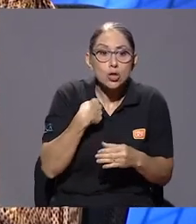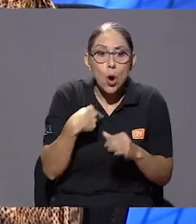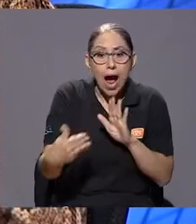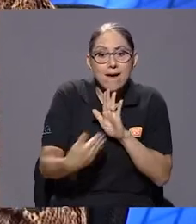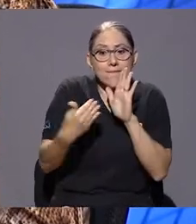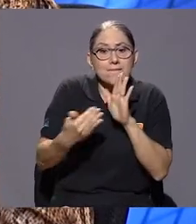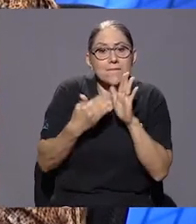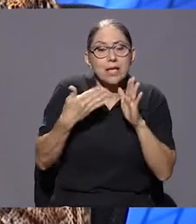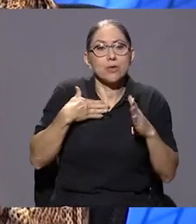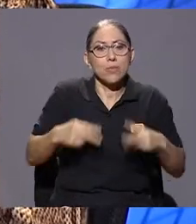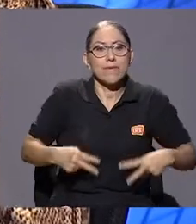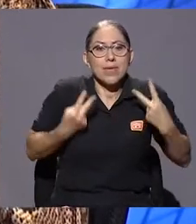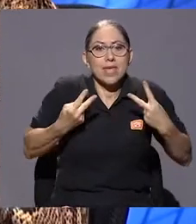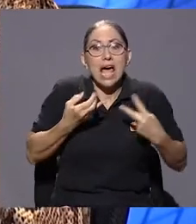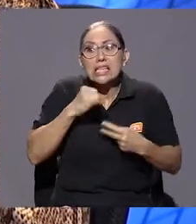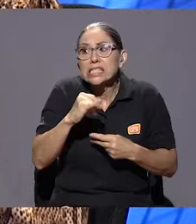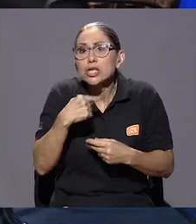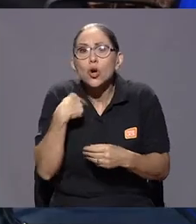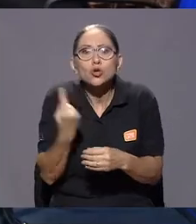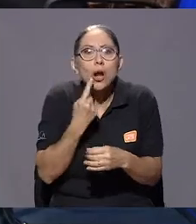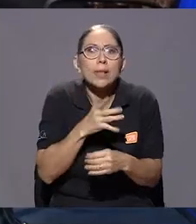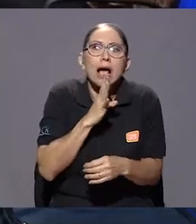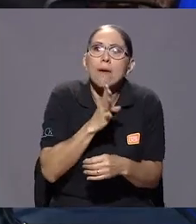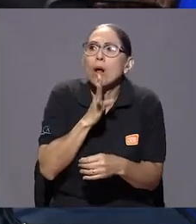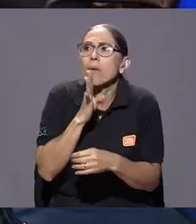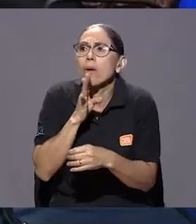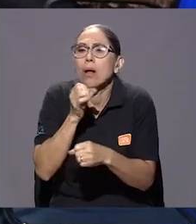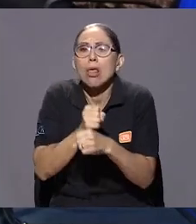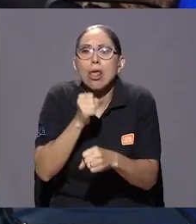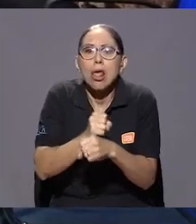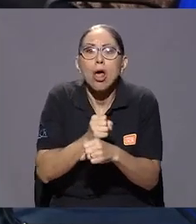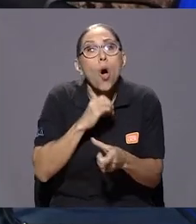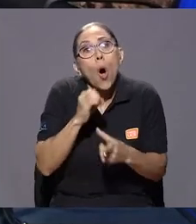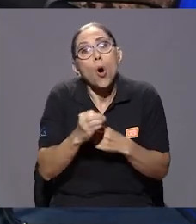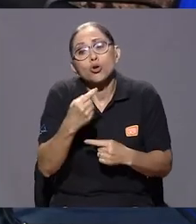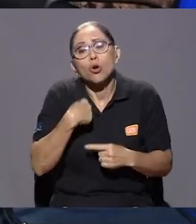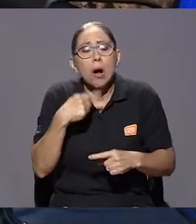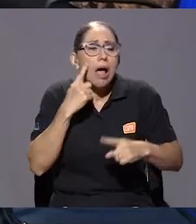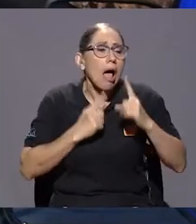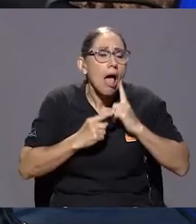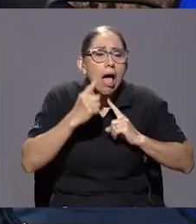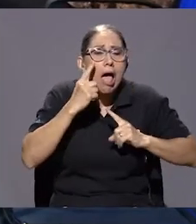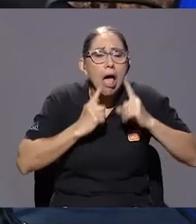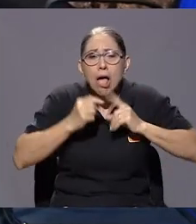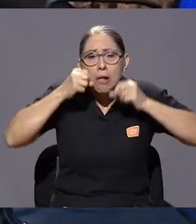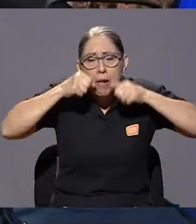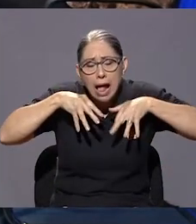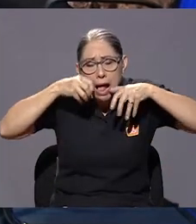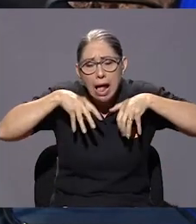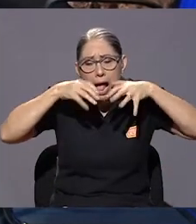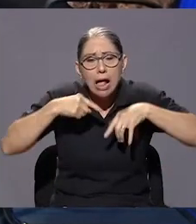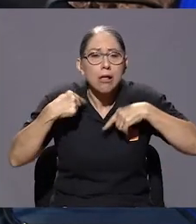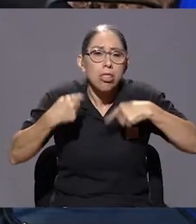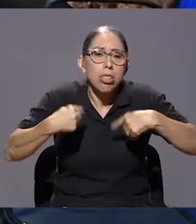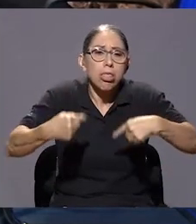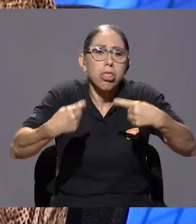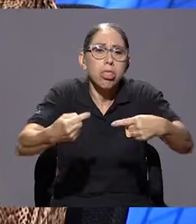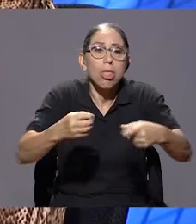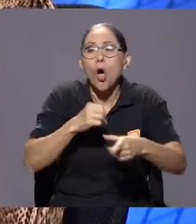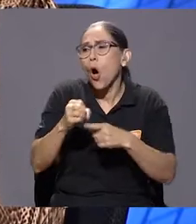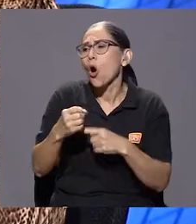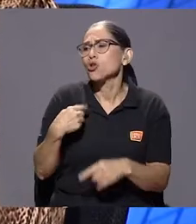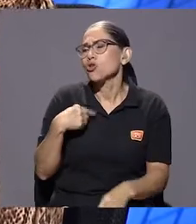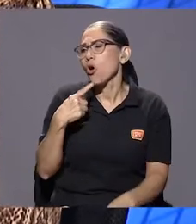antes porque únicamente hablo de esta situación. Cuando yo paso llorando constantemente, cuando yo incluso puedo negar que la situación se está presentando.